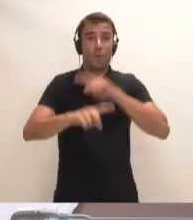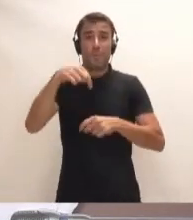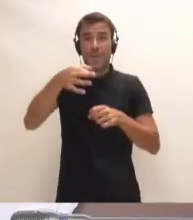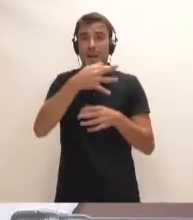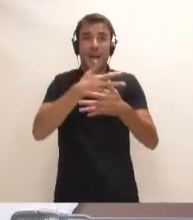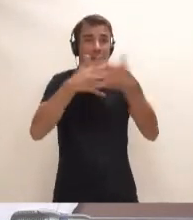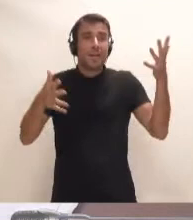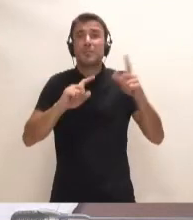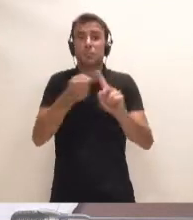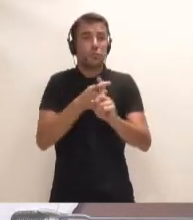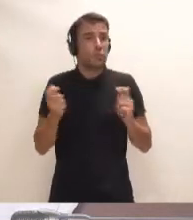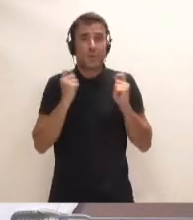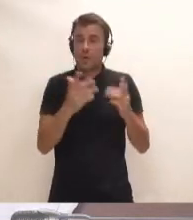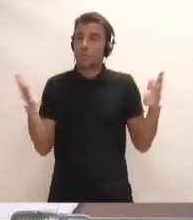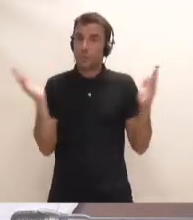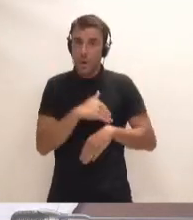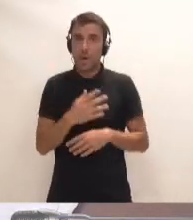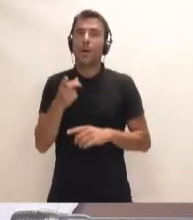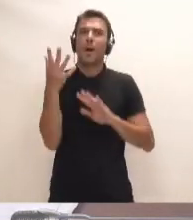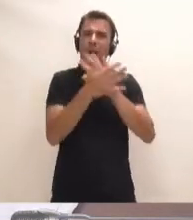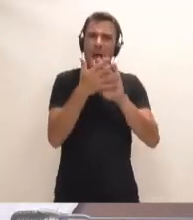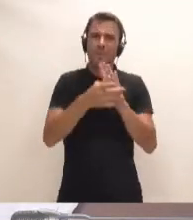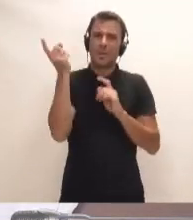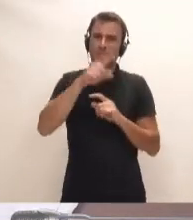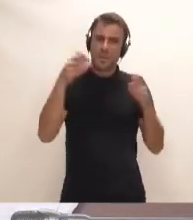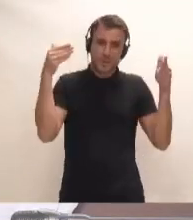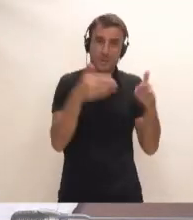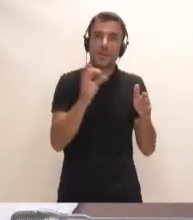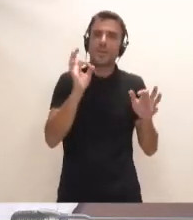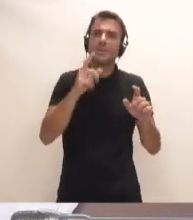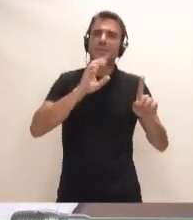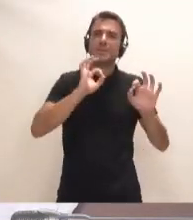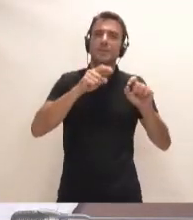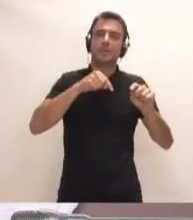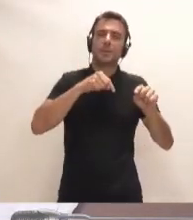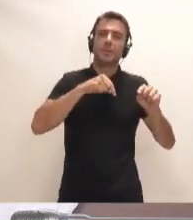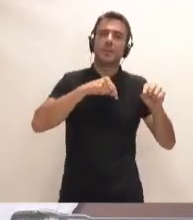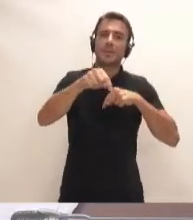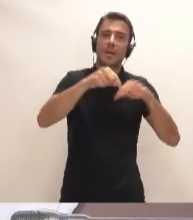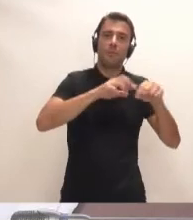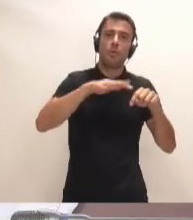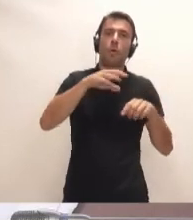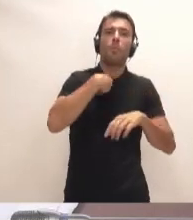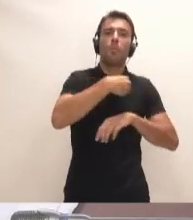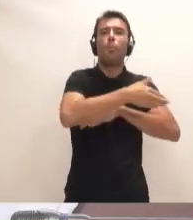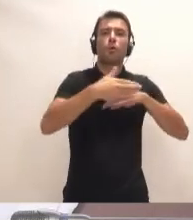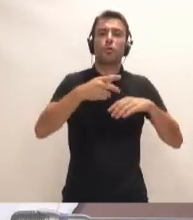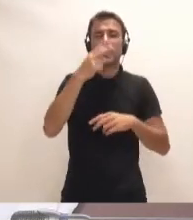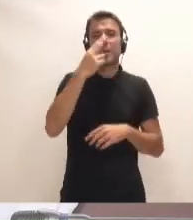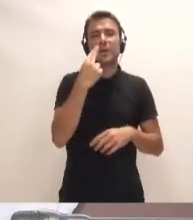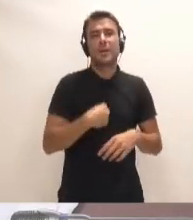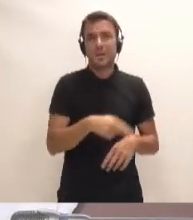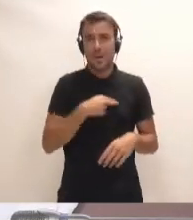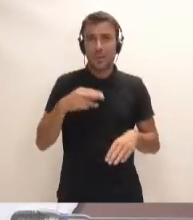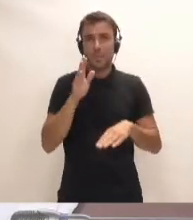nuestra isla. Se habla de que se tiene que intervenir también actualmente en el tráfico del Puerto de los Cristianos para dar salida a todo ese